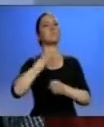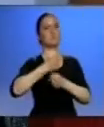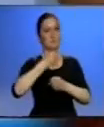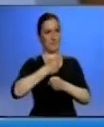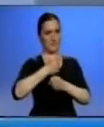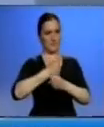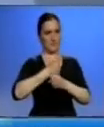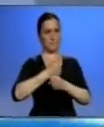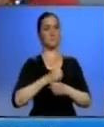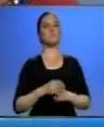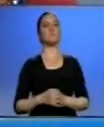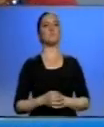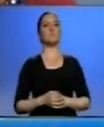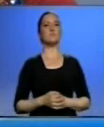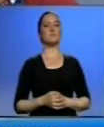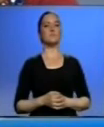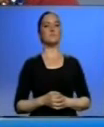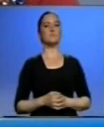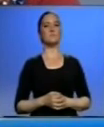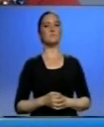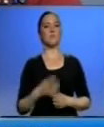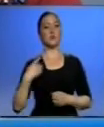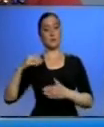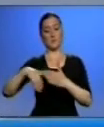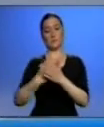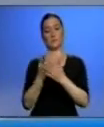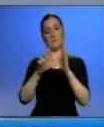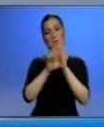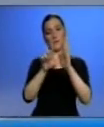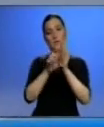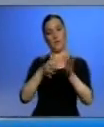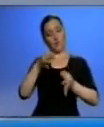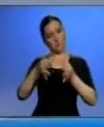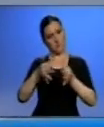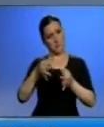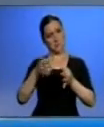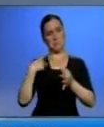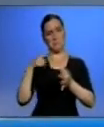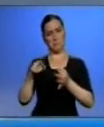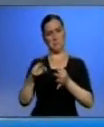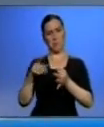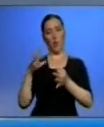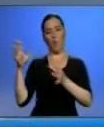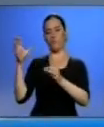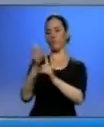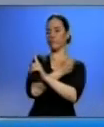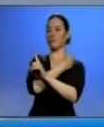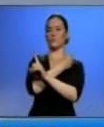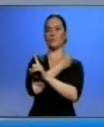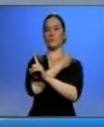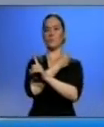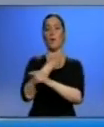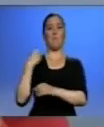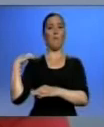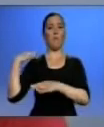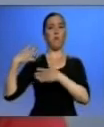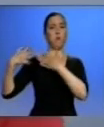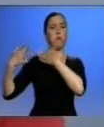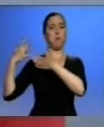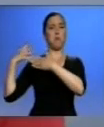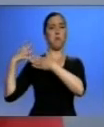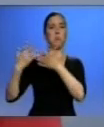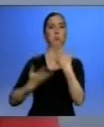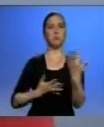y trabajadores de la patria. Para ellos, la nueva ley de justicia laboral ha sido un logro que esperaron durante décadas. Les llamamos a